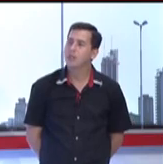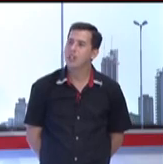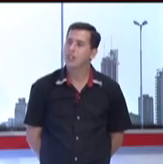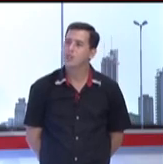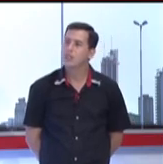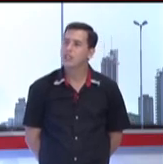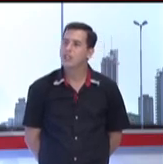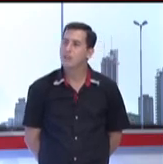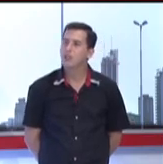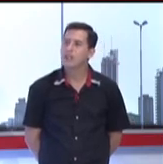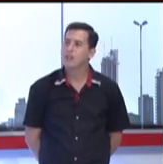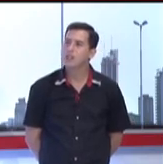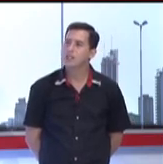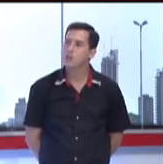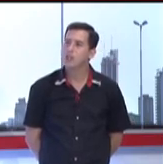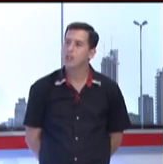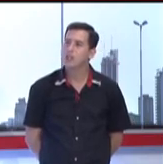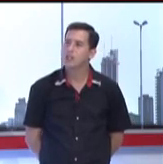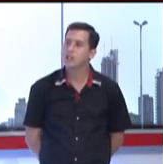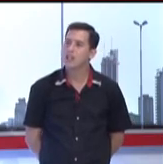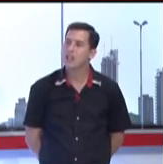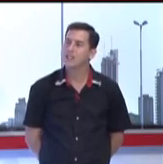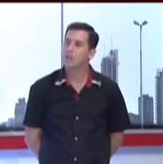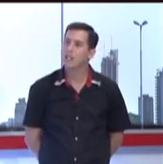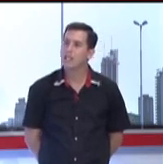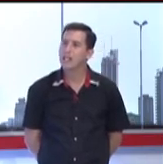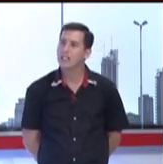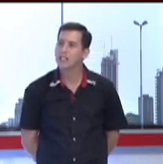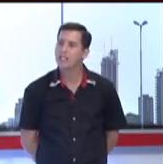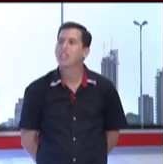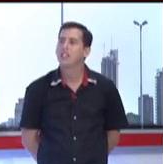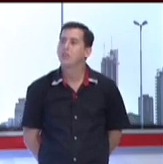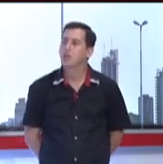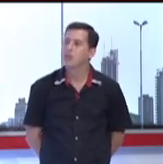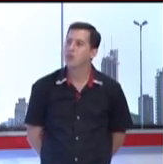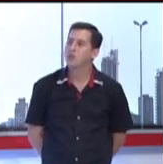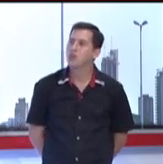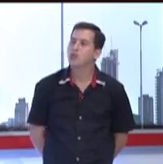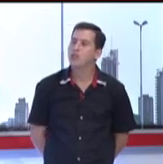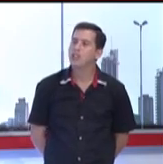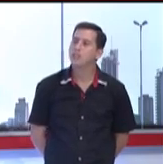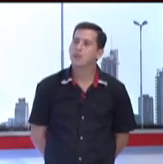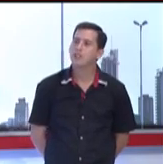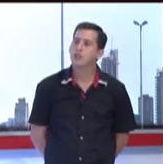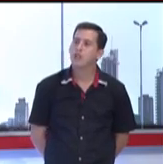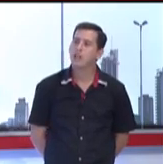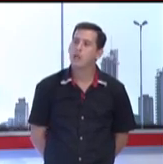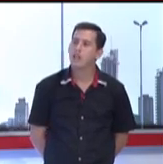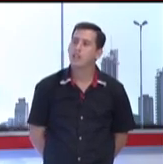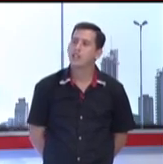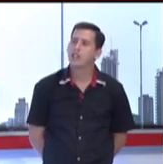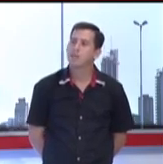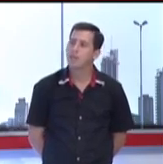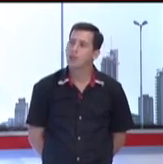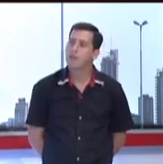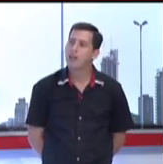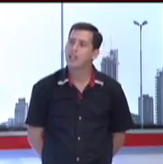insistimos en que ese tipo de trabajo que hacemos con ellos se replique en la casa. Porque no solamente se puede hacer todo en la escuela.